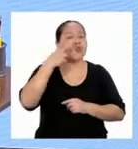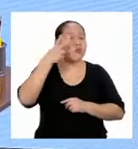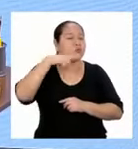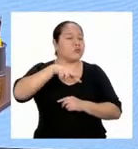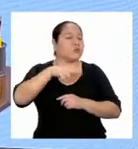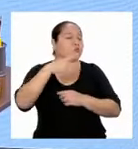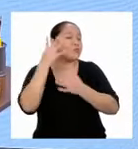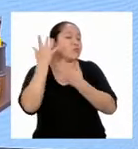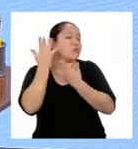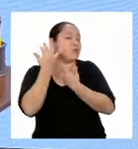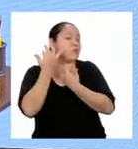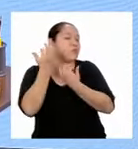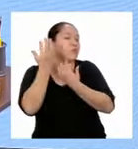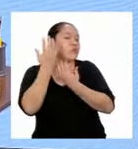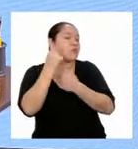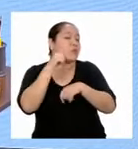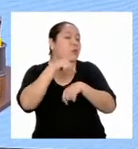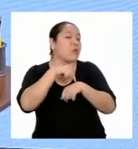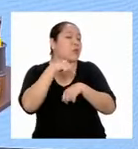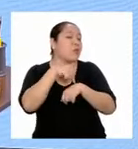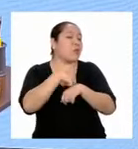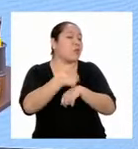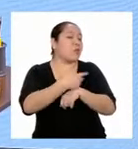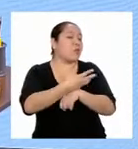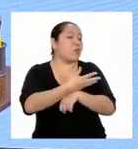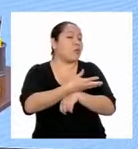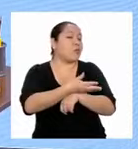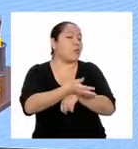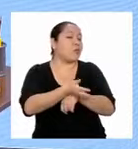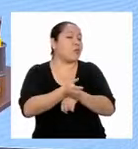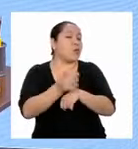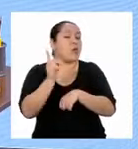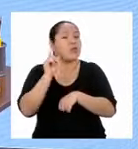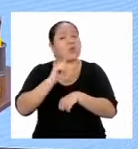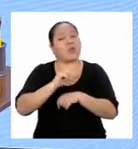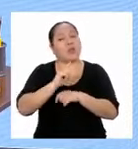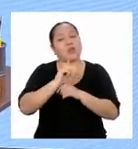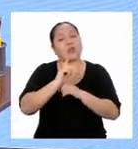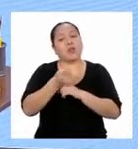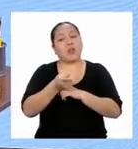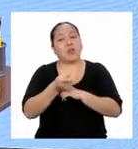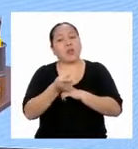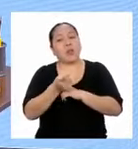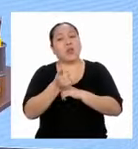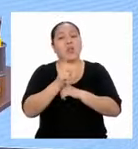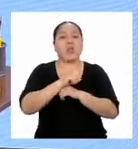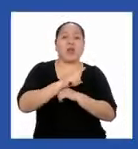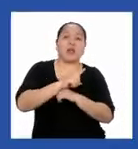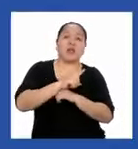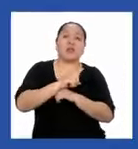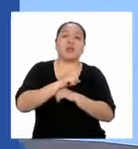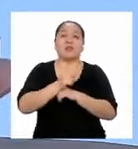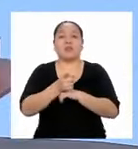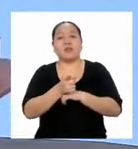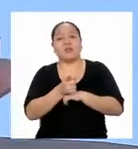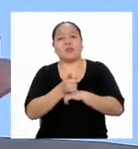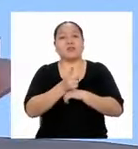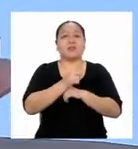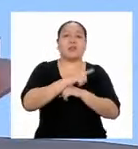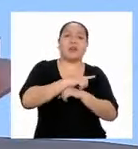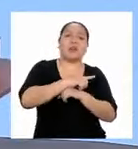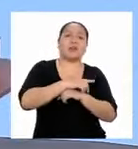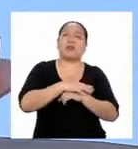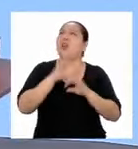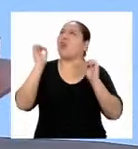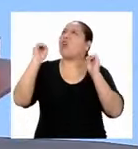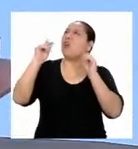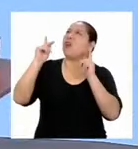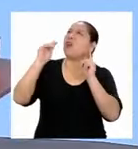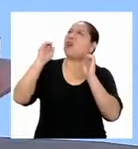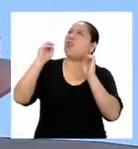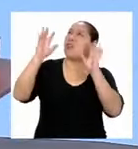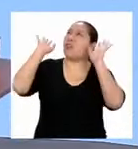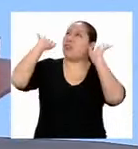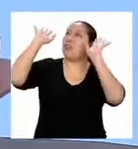esperando. El tiempo corre, tic-tac. Tic-tac. Ok, ok, señor de la voz misteriosa. Creo